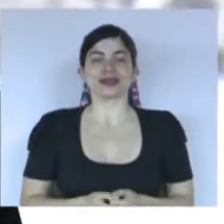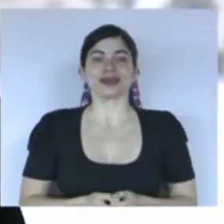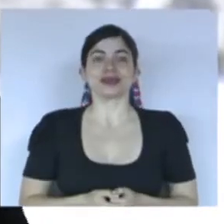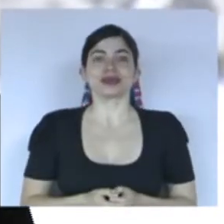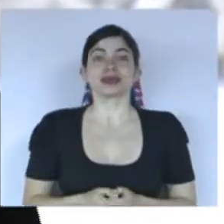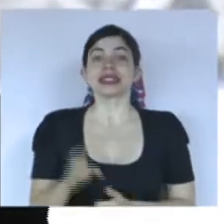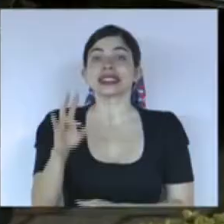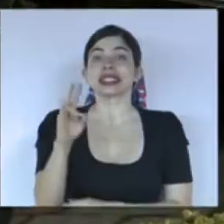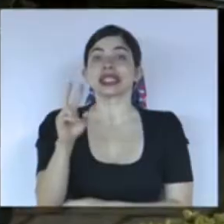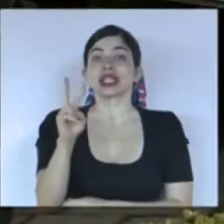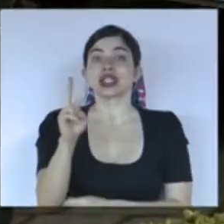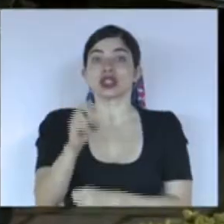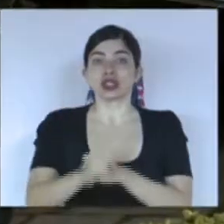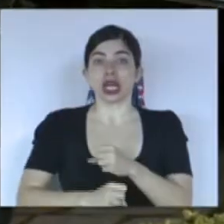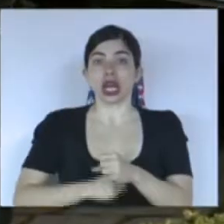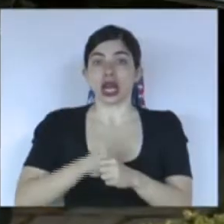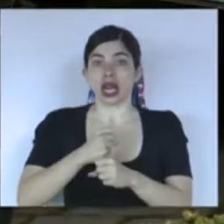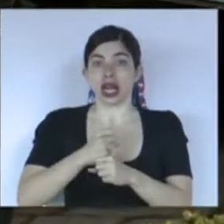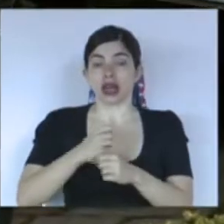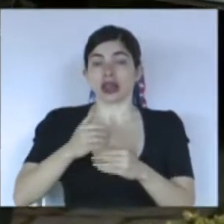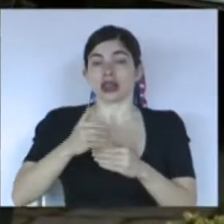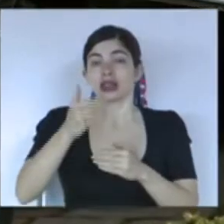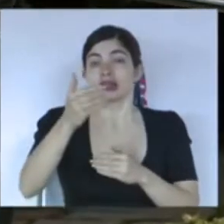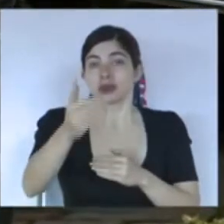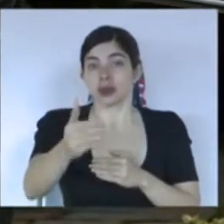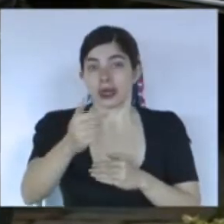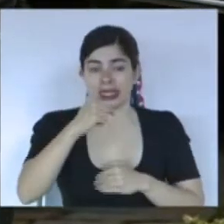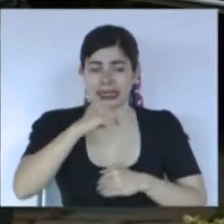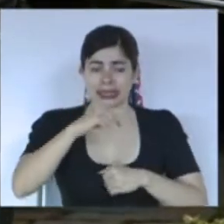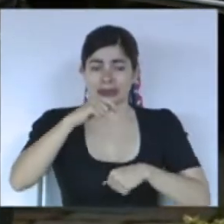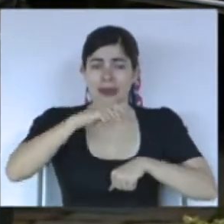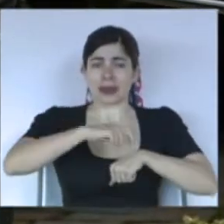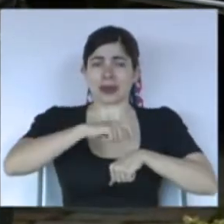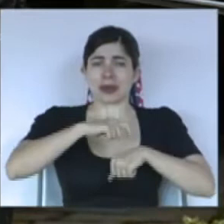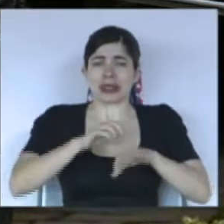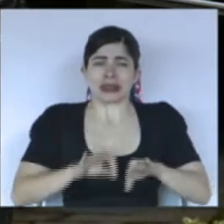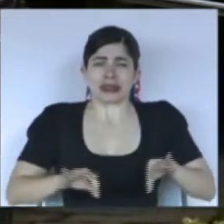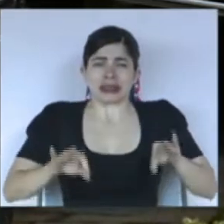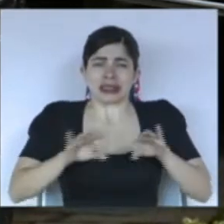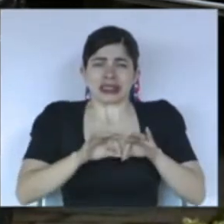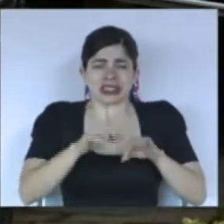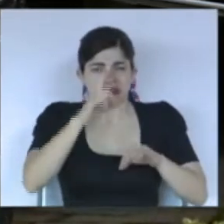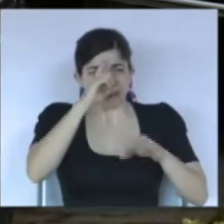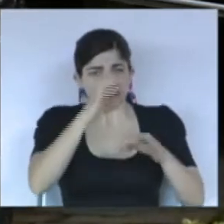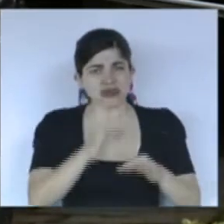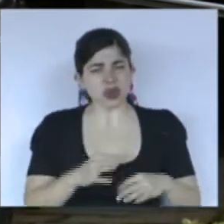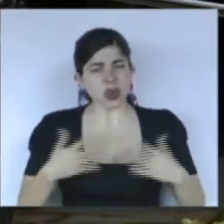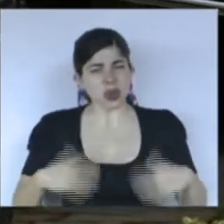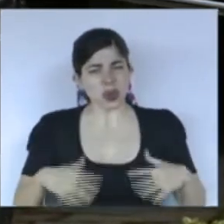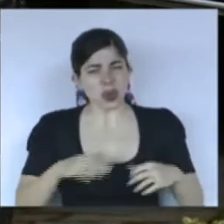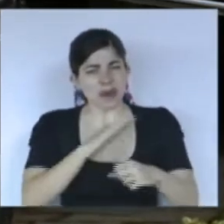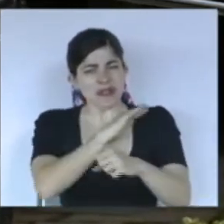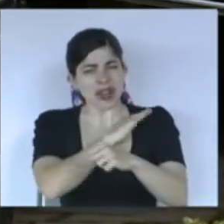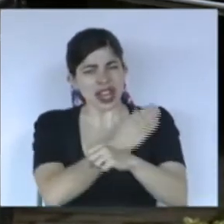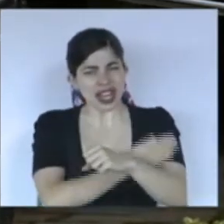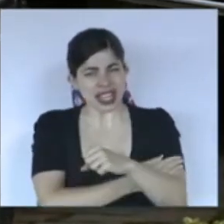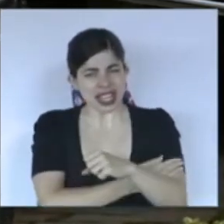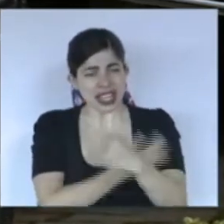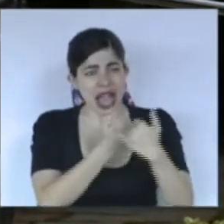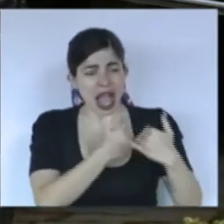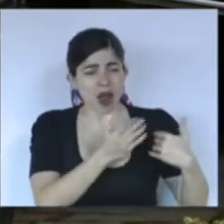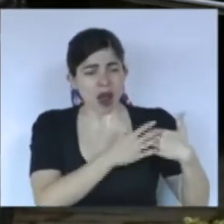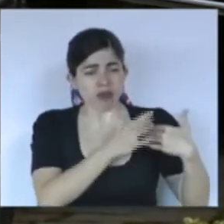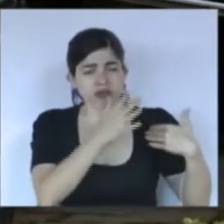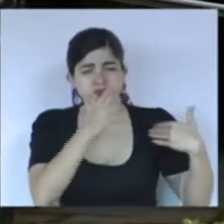72 años después de aquella decisión valiente, nos enfrentamos a nuevos